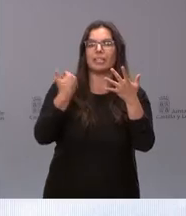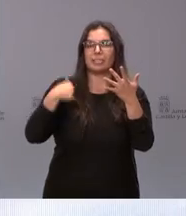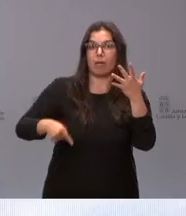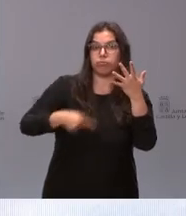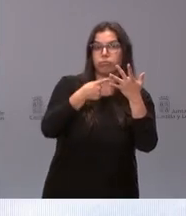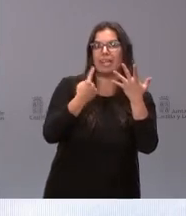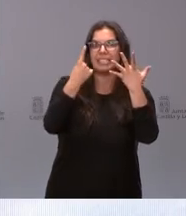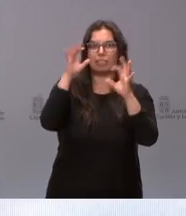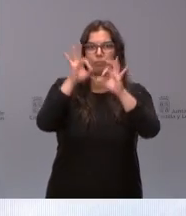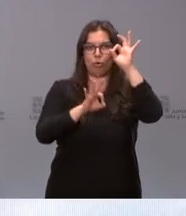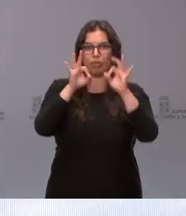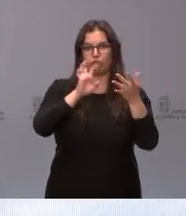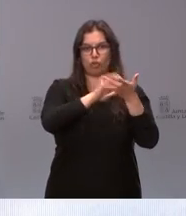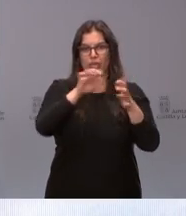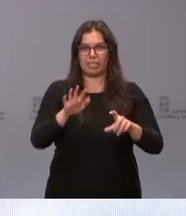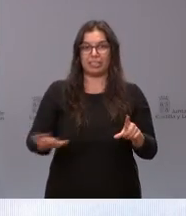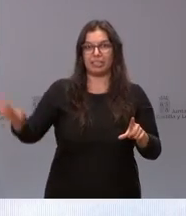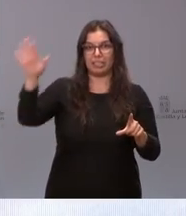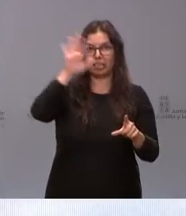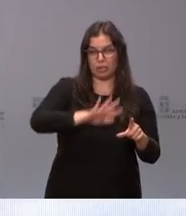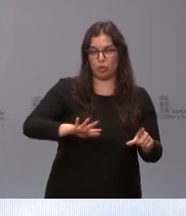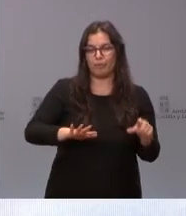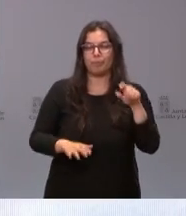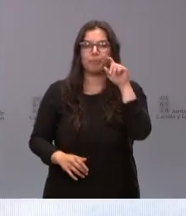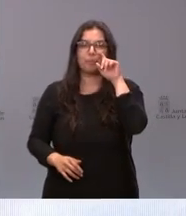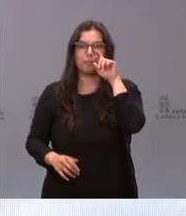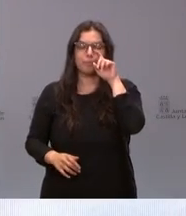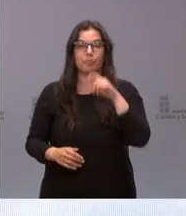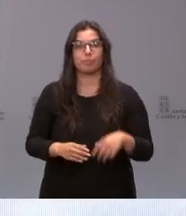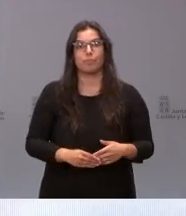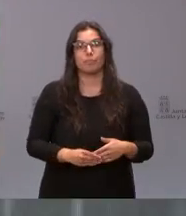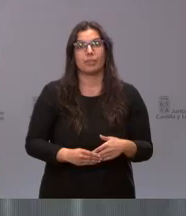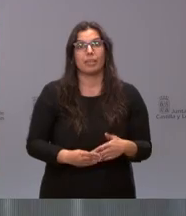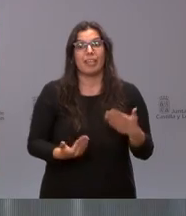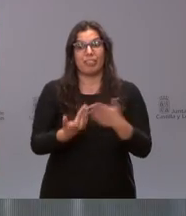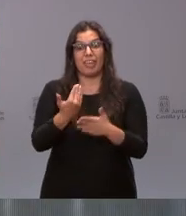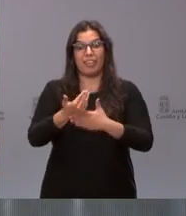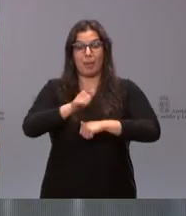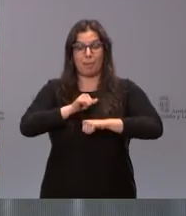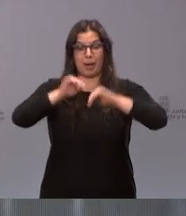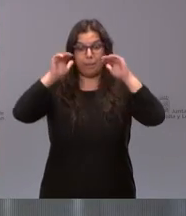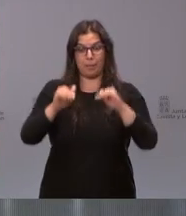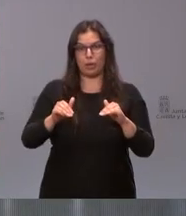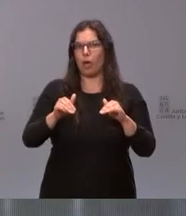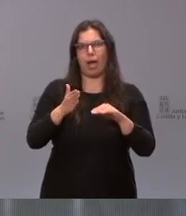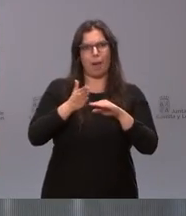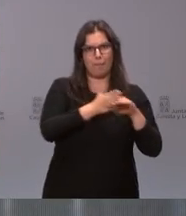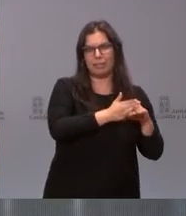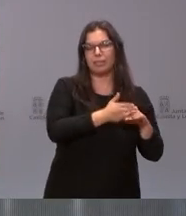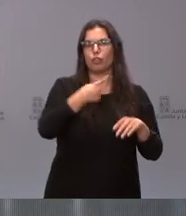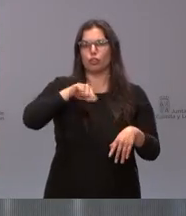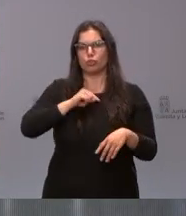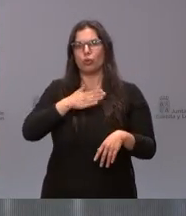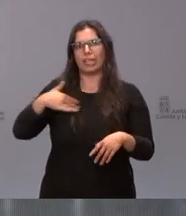en Castilla y León y más allá de los días nuestro objetivo es seguir apostando por la